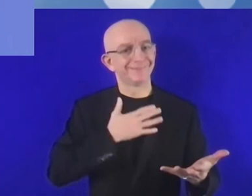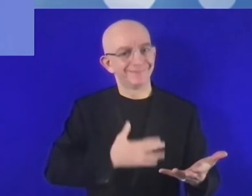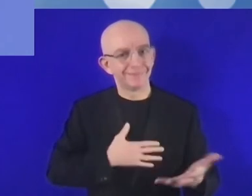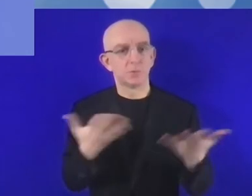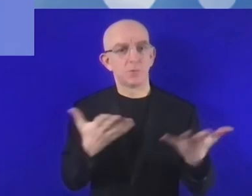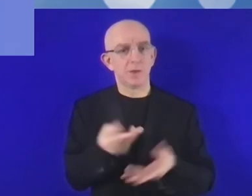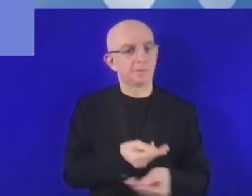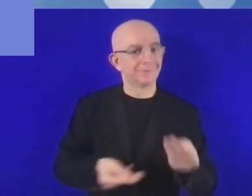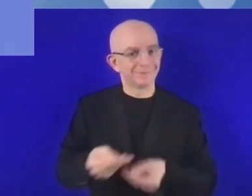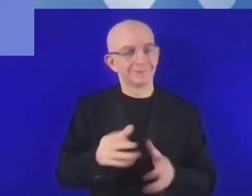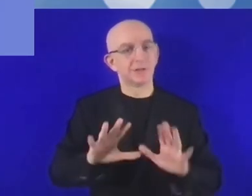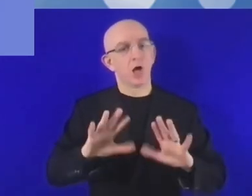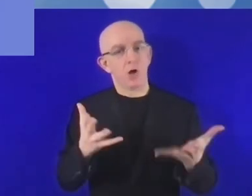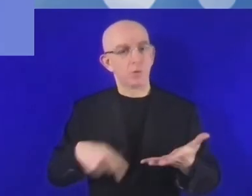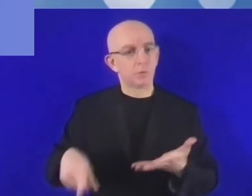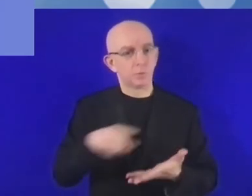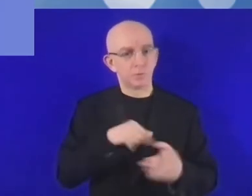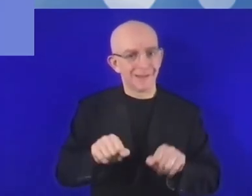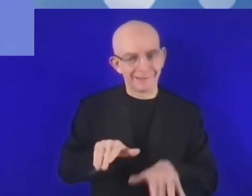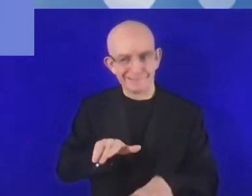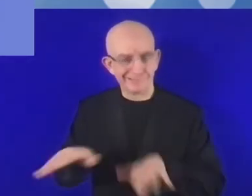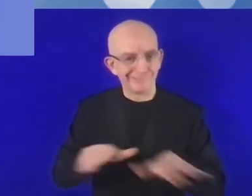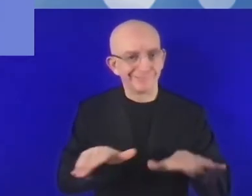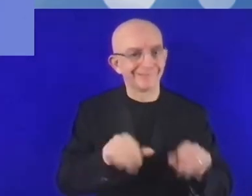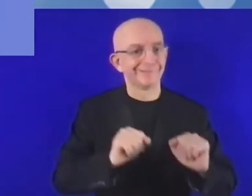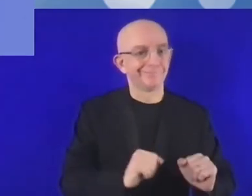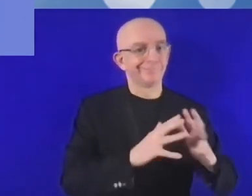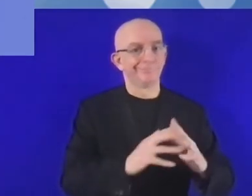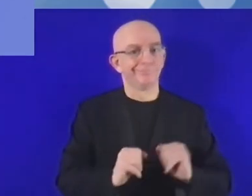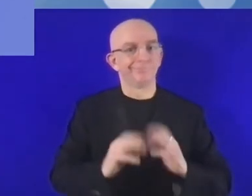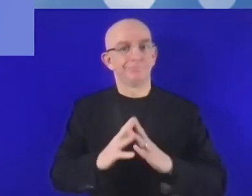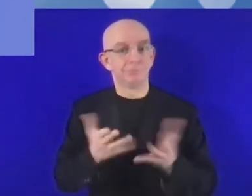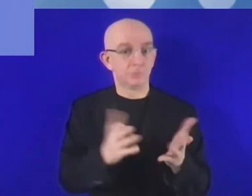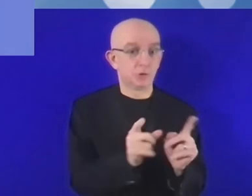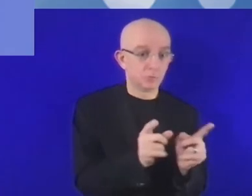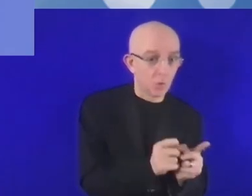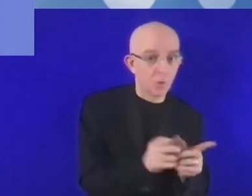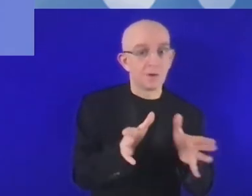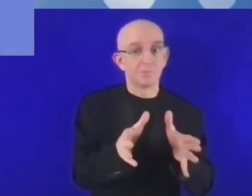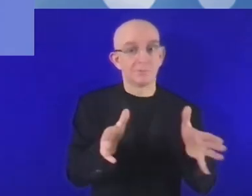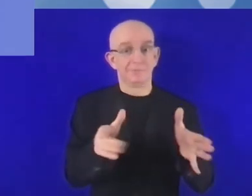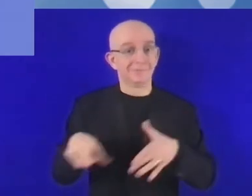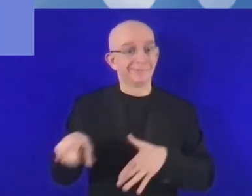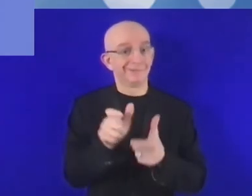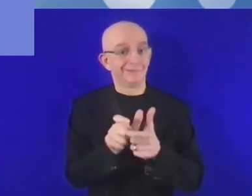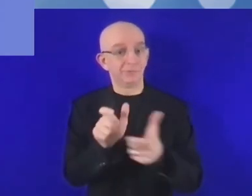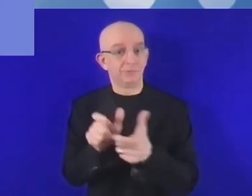qué manera podemos fomentar que las empresas pymes y los startups